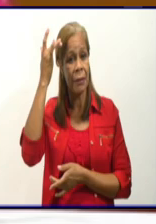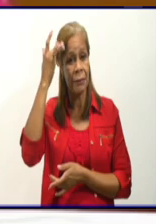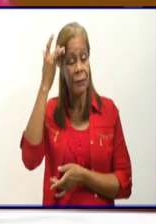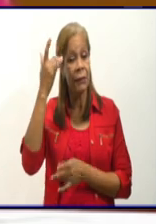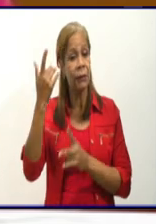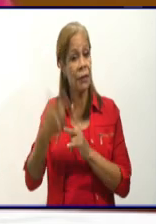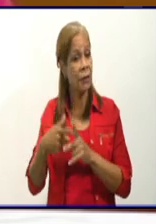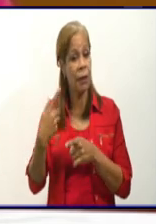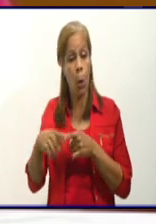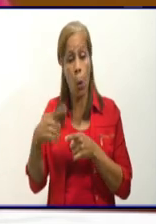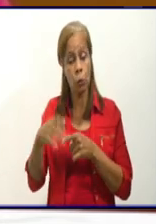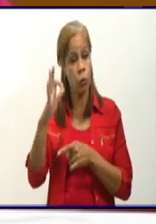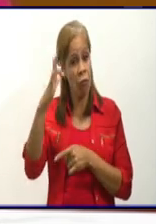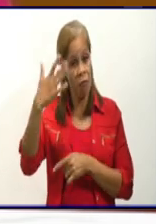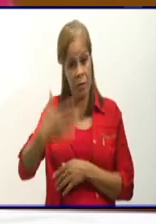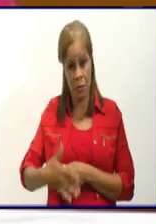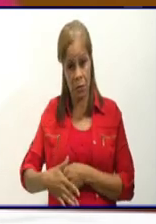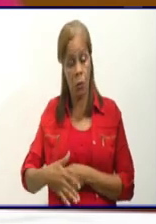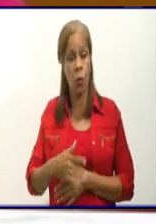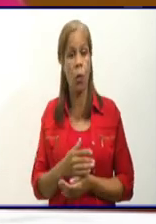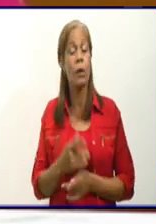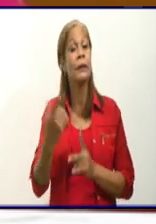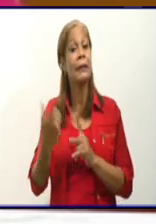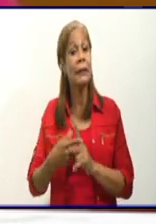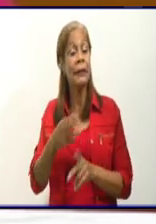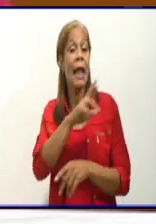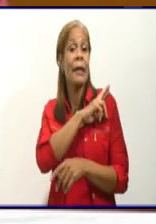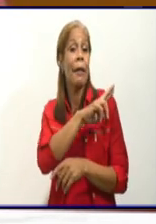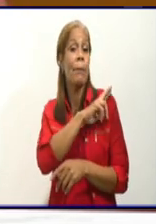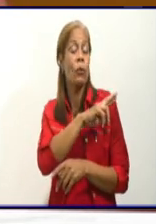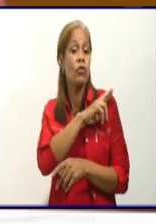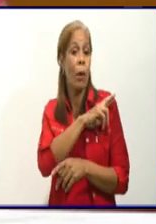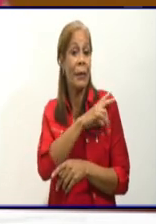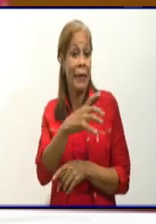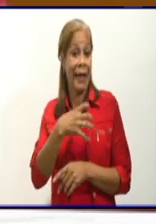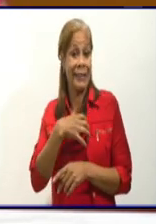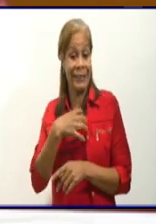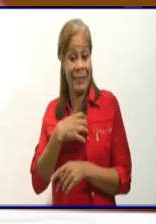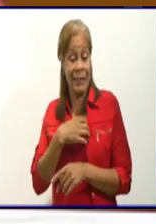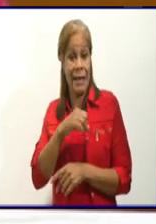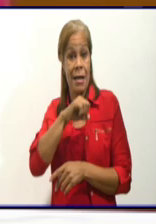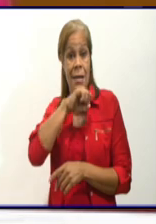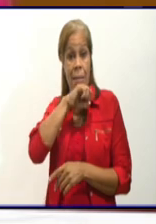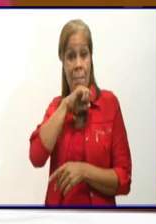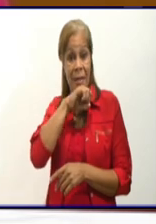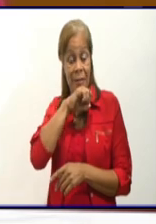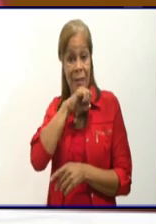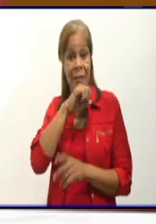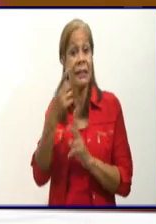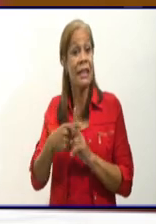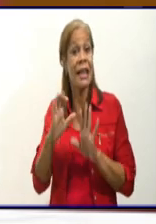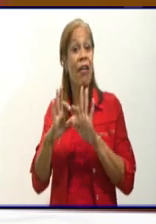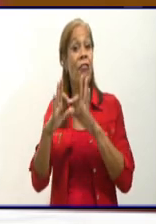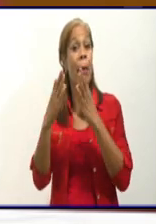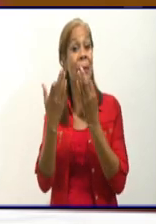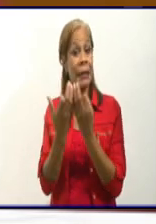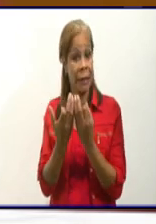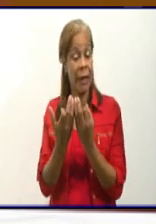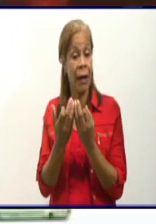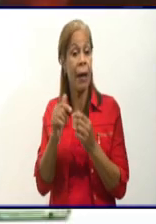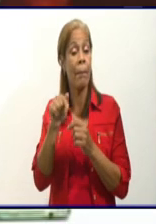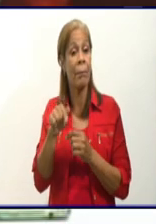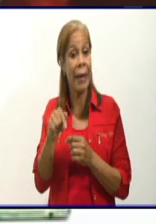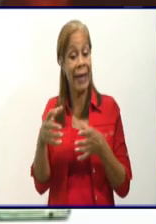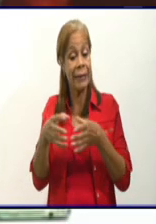elevar la percepción de riesgo con este grupo y la responsabilidad que tienen los padres, que tienen las familias ante este grupo de edad. Sobre todo,